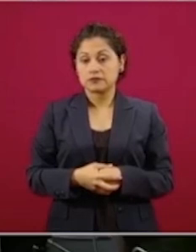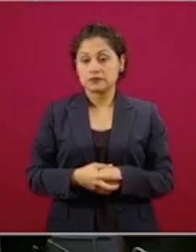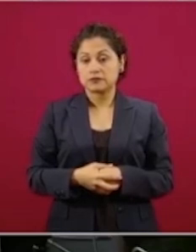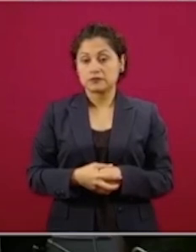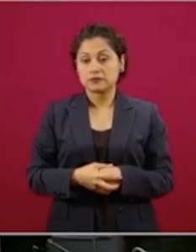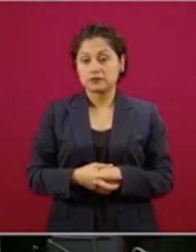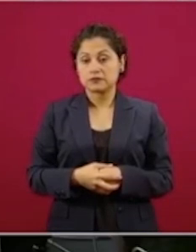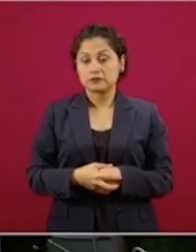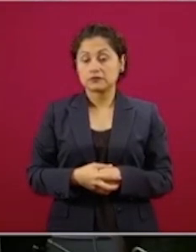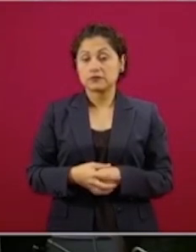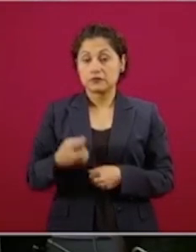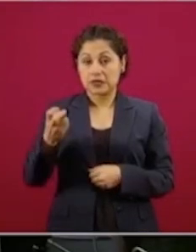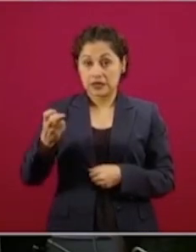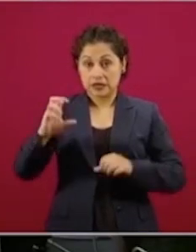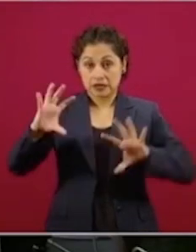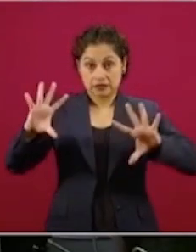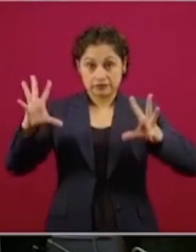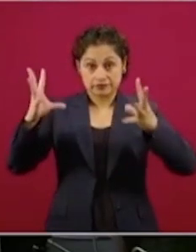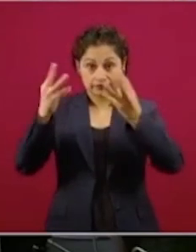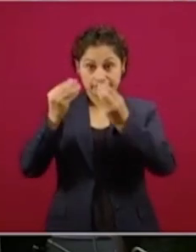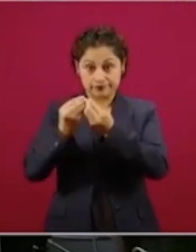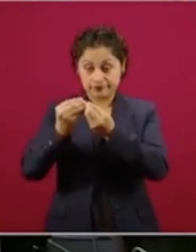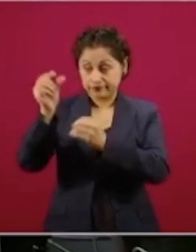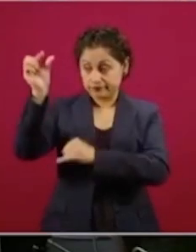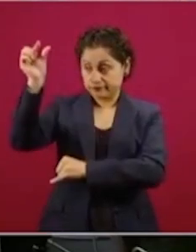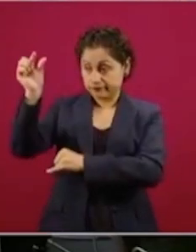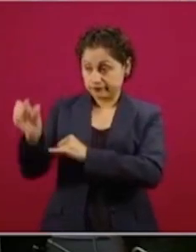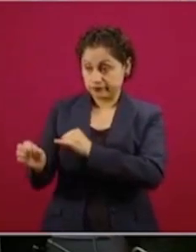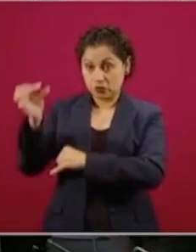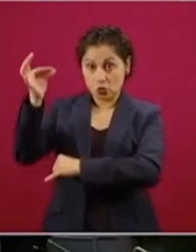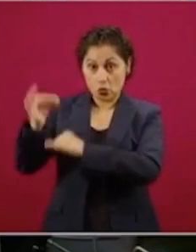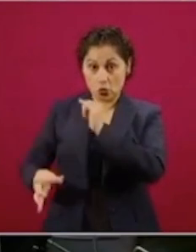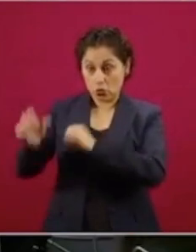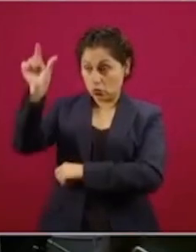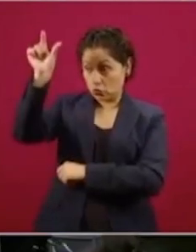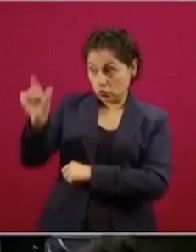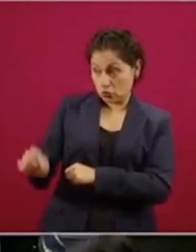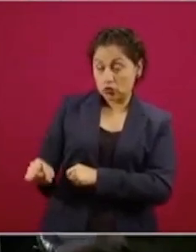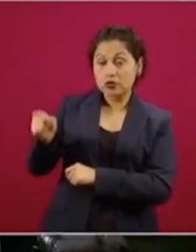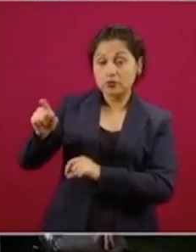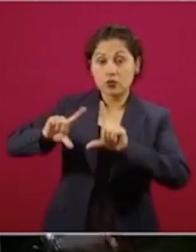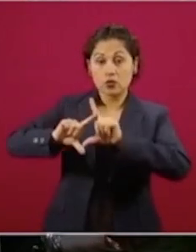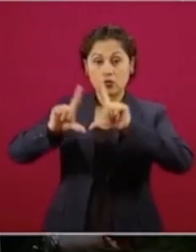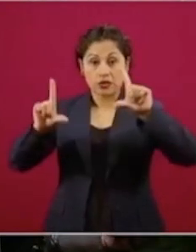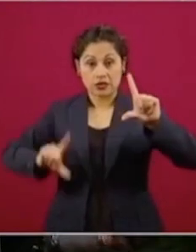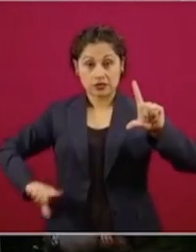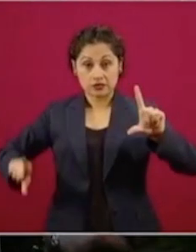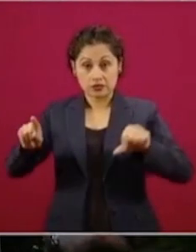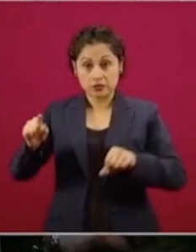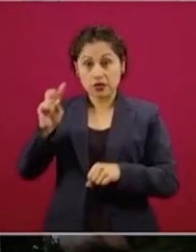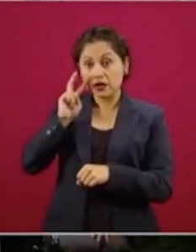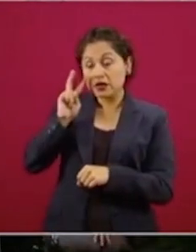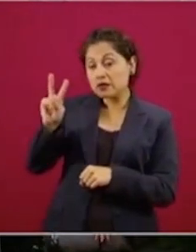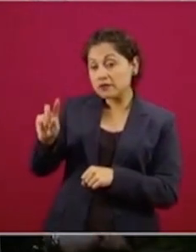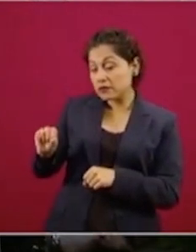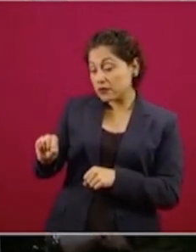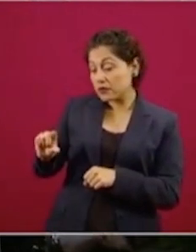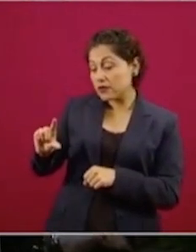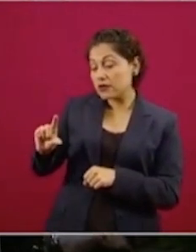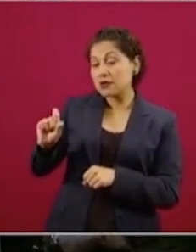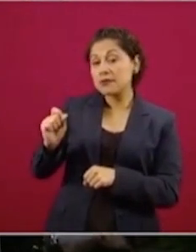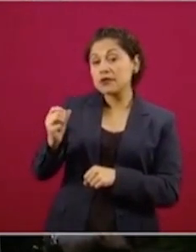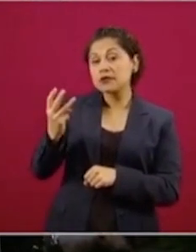está el general nacional, 23 por ciento de